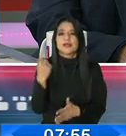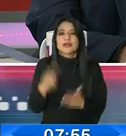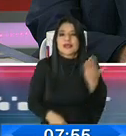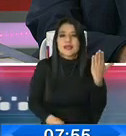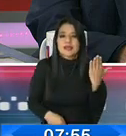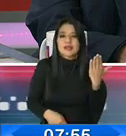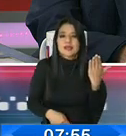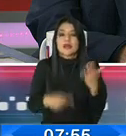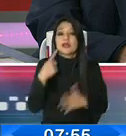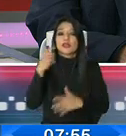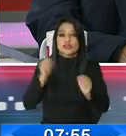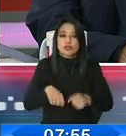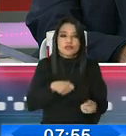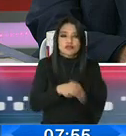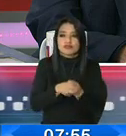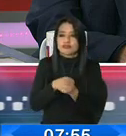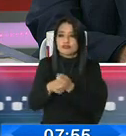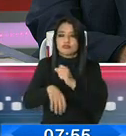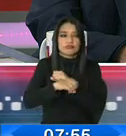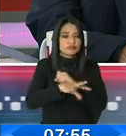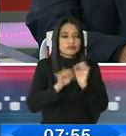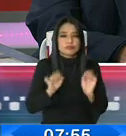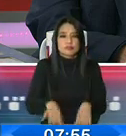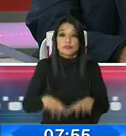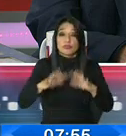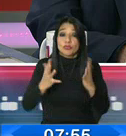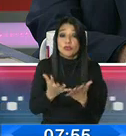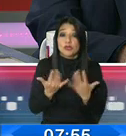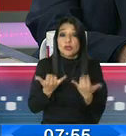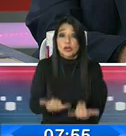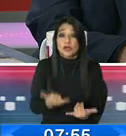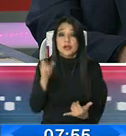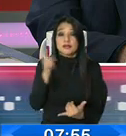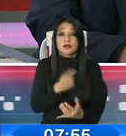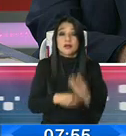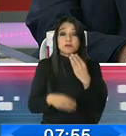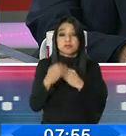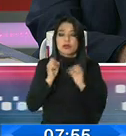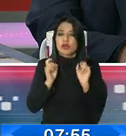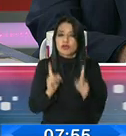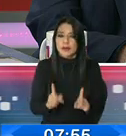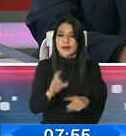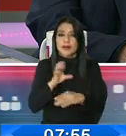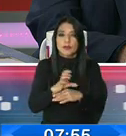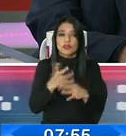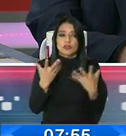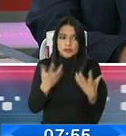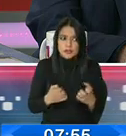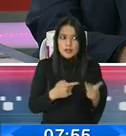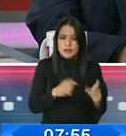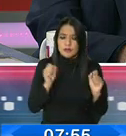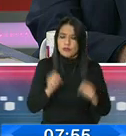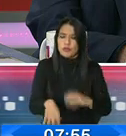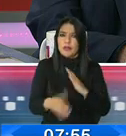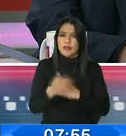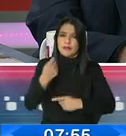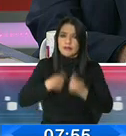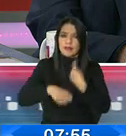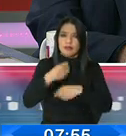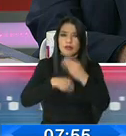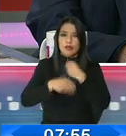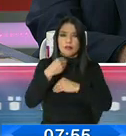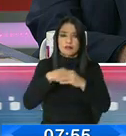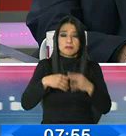para yo ofertarlo. El mundo hoy necesita alimentos pues Ecuador tiene esa capacidad de vender alimentos,